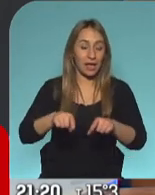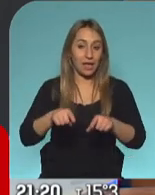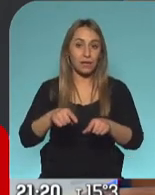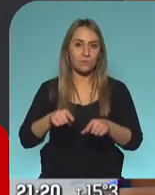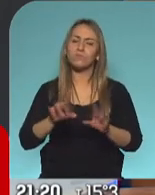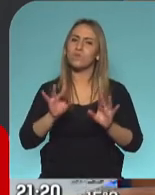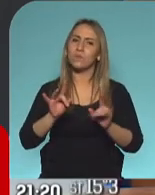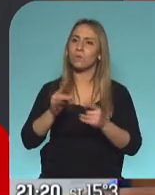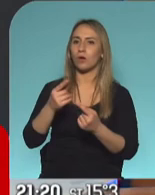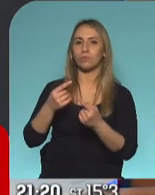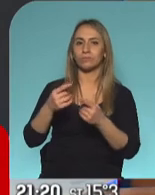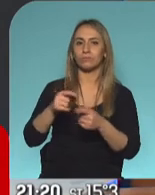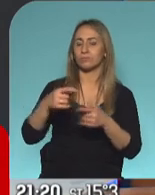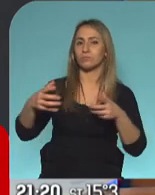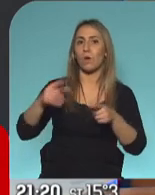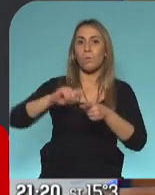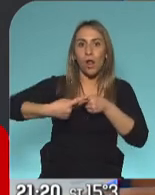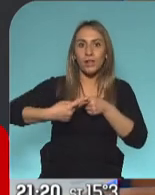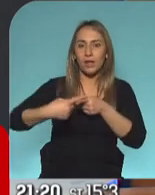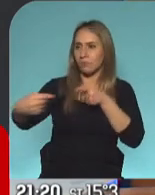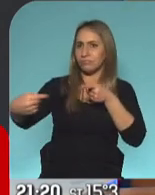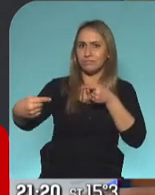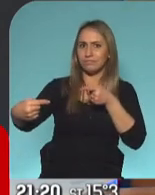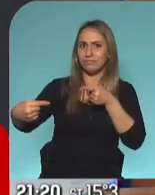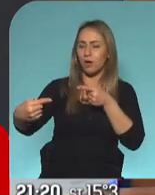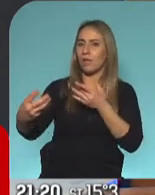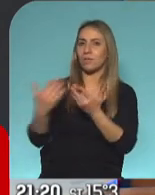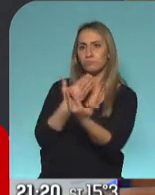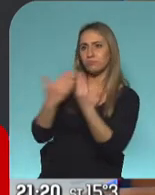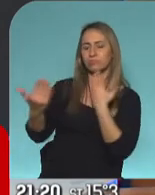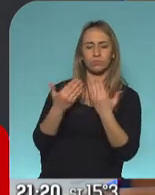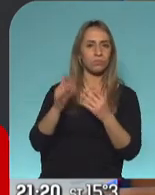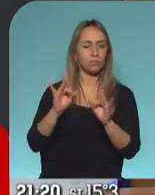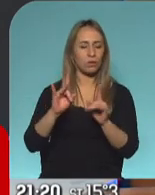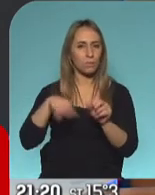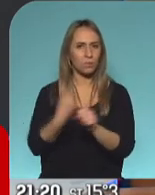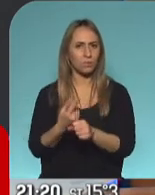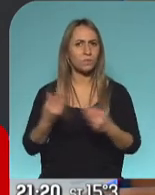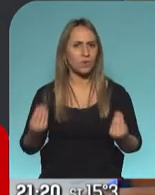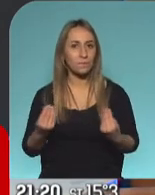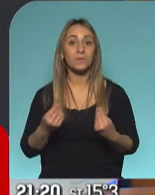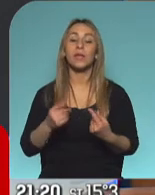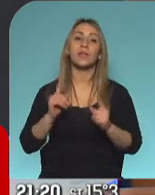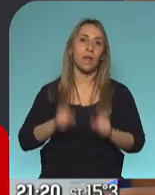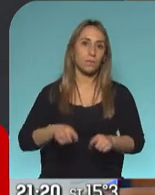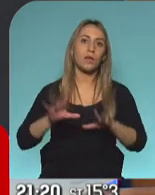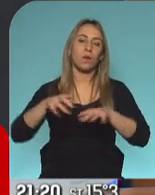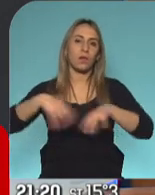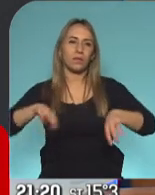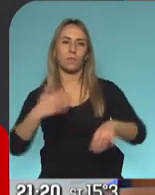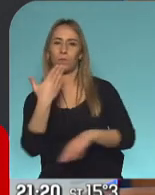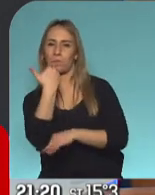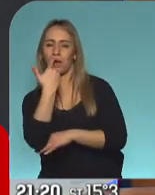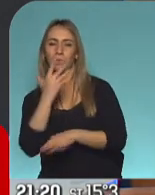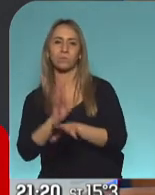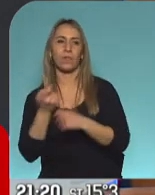con una persona, que está en las antípodas políticas, de otra, y fundamentalmente, se está manifestando ahora, con los discursos del odio, que hay a través de las redes sociales,